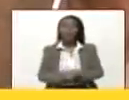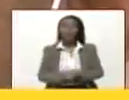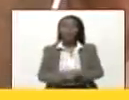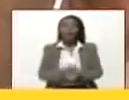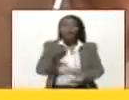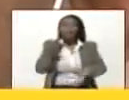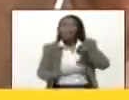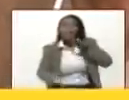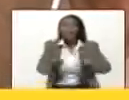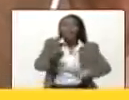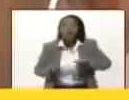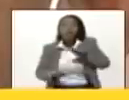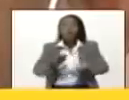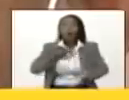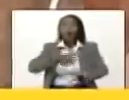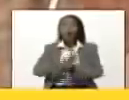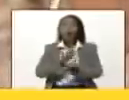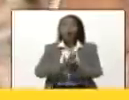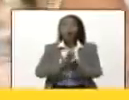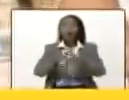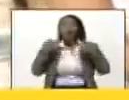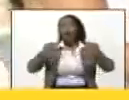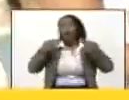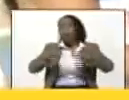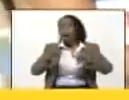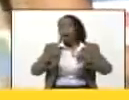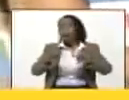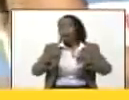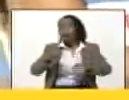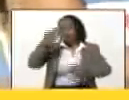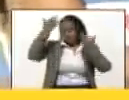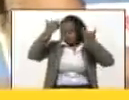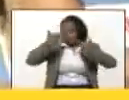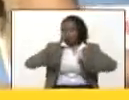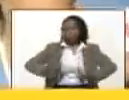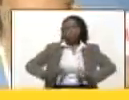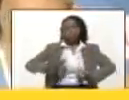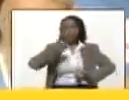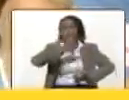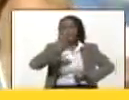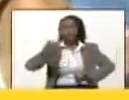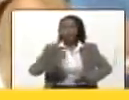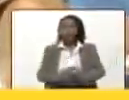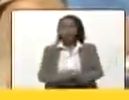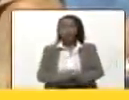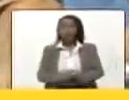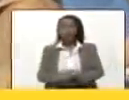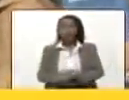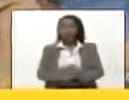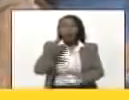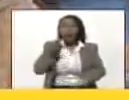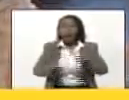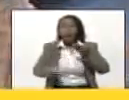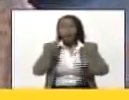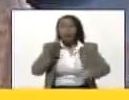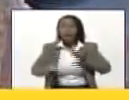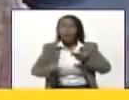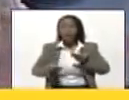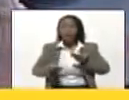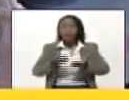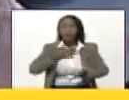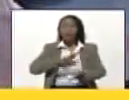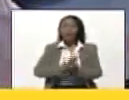El equilibrio y la armonía de la naturaleza y el ser humano. El equilibrio y la